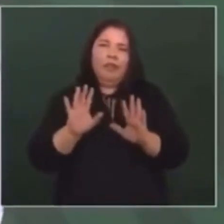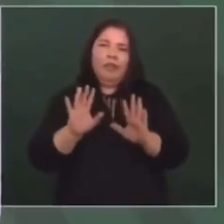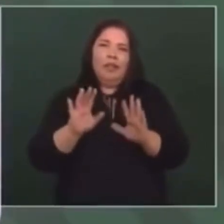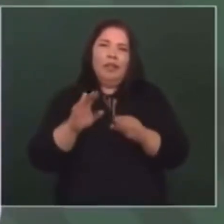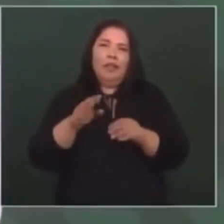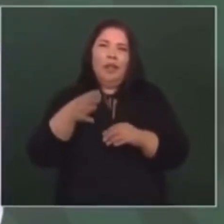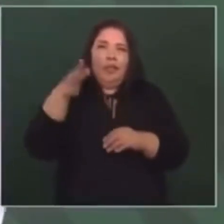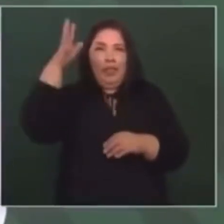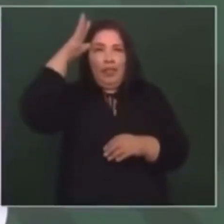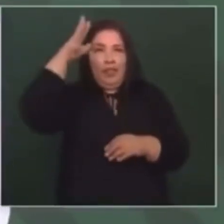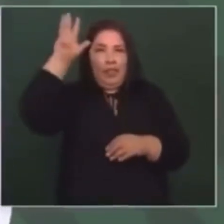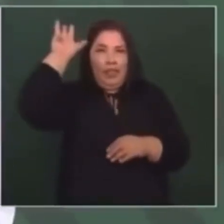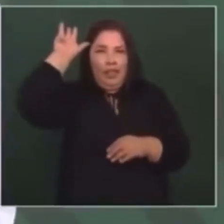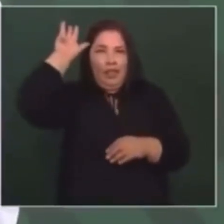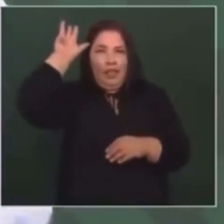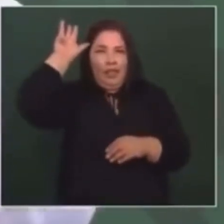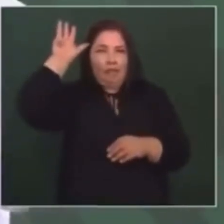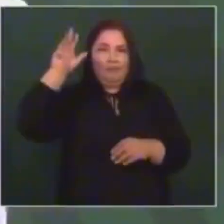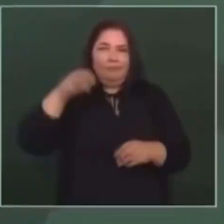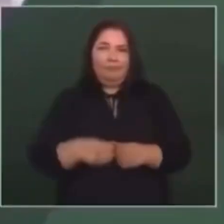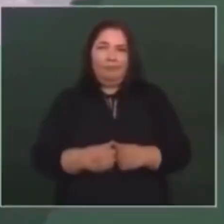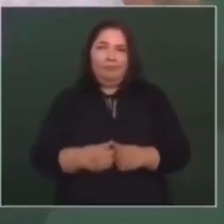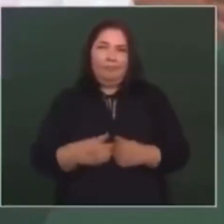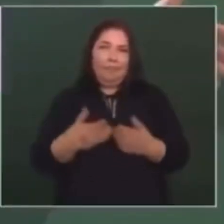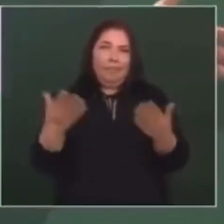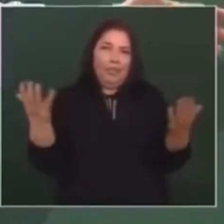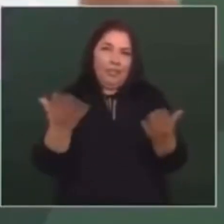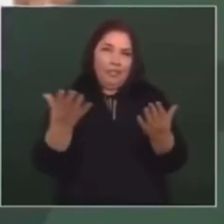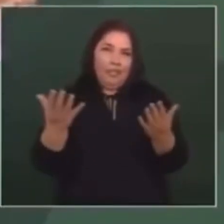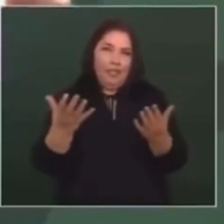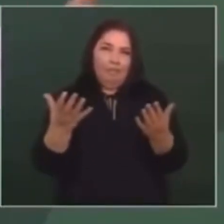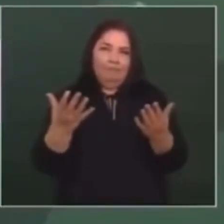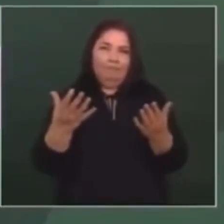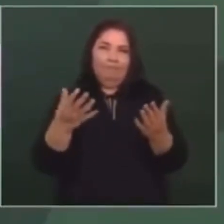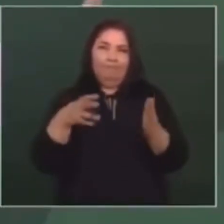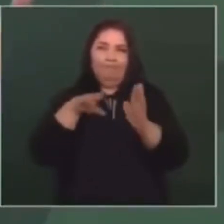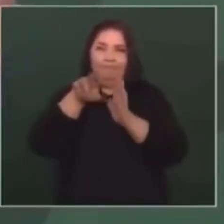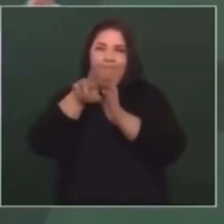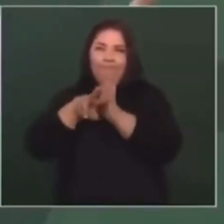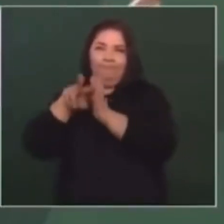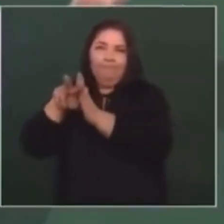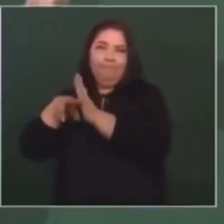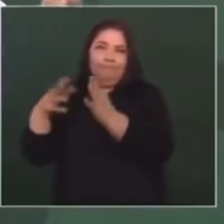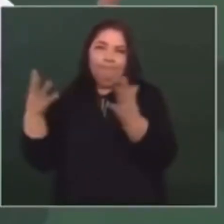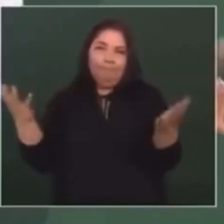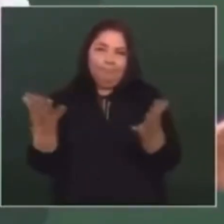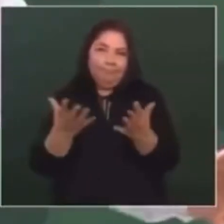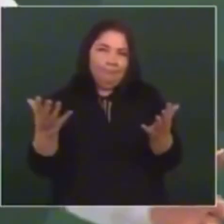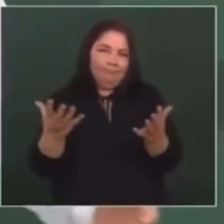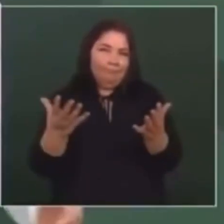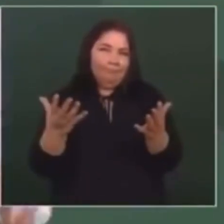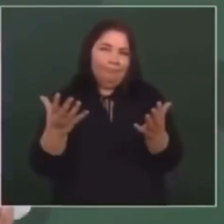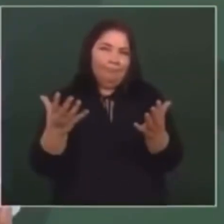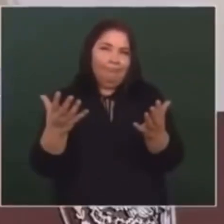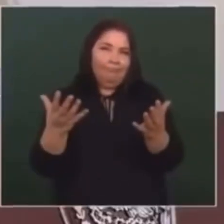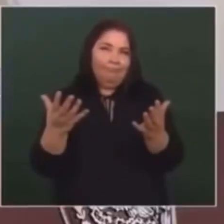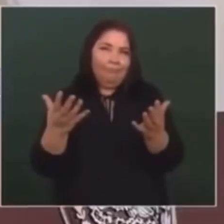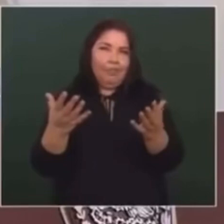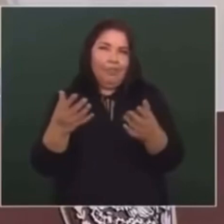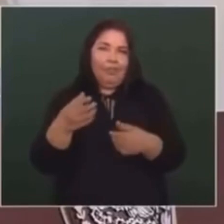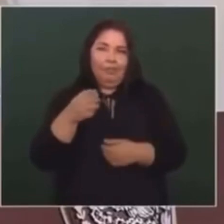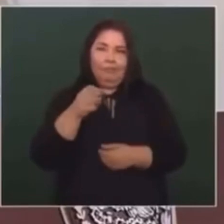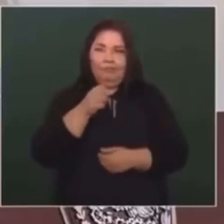hicieron unos reportajes y le abrieron el